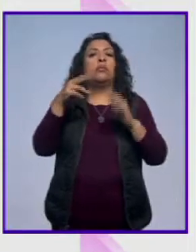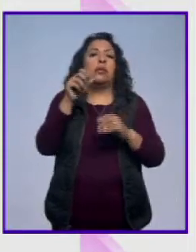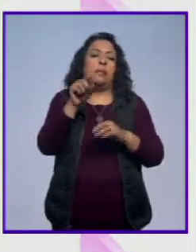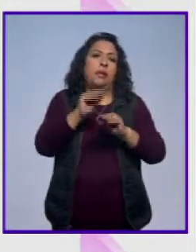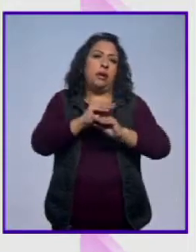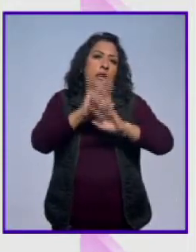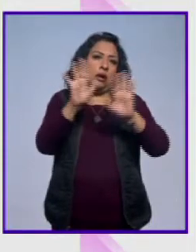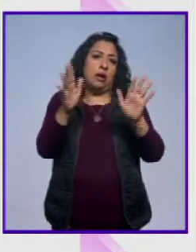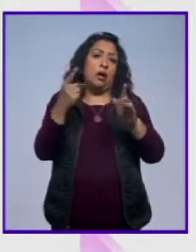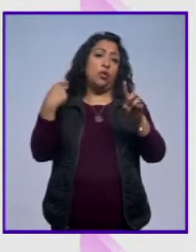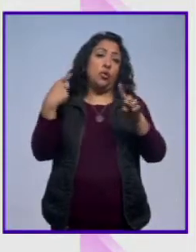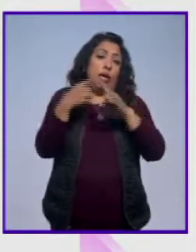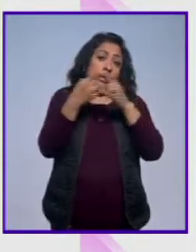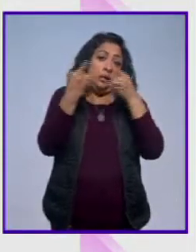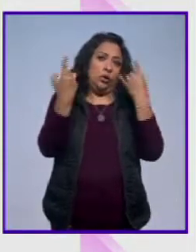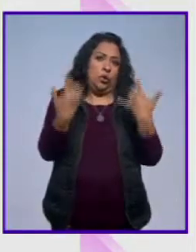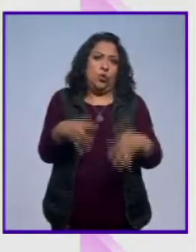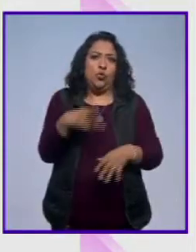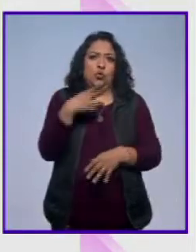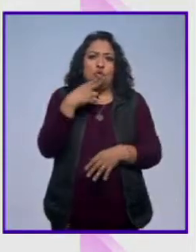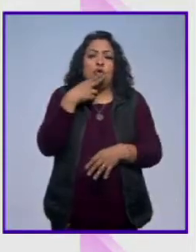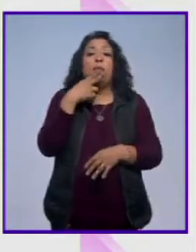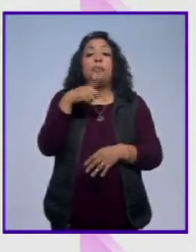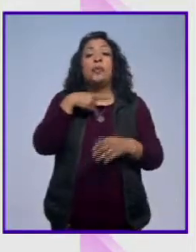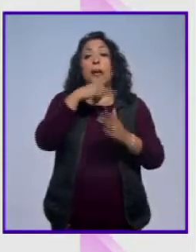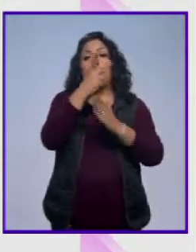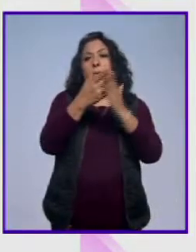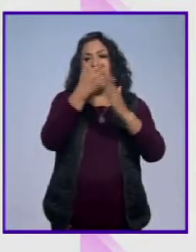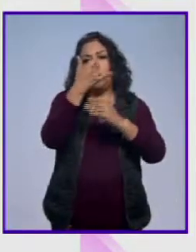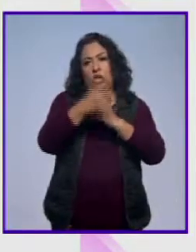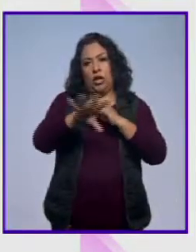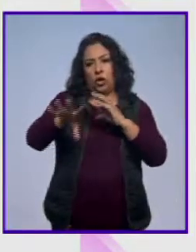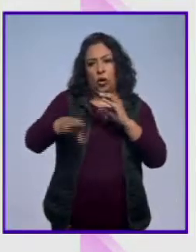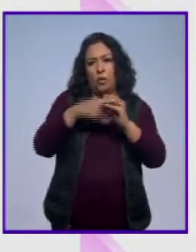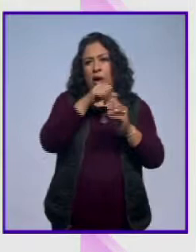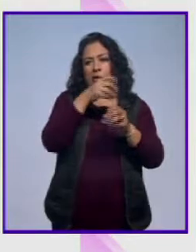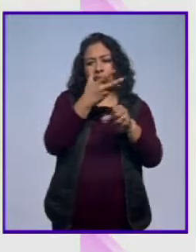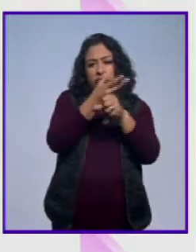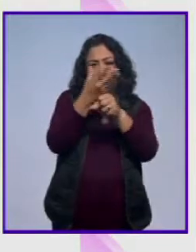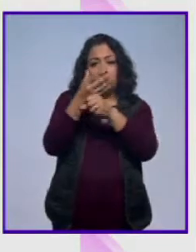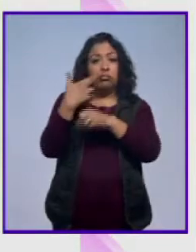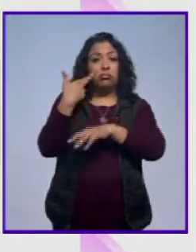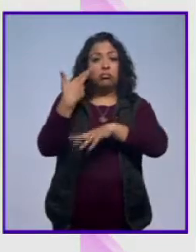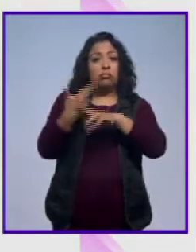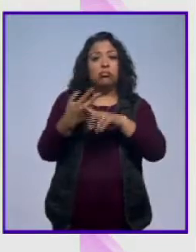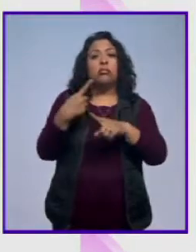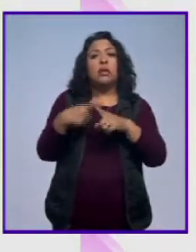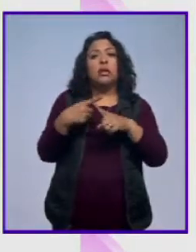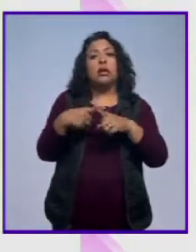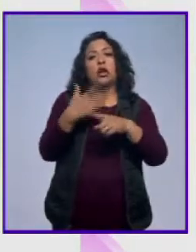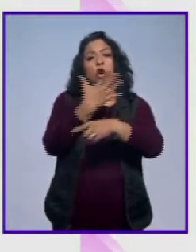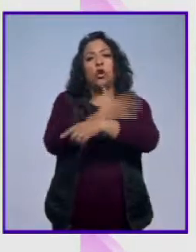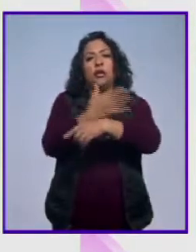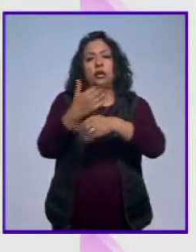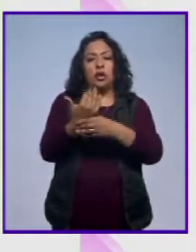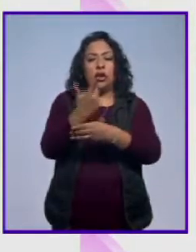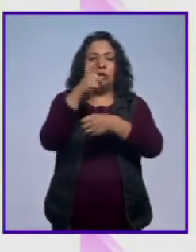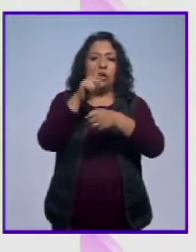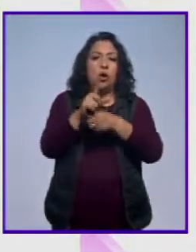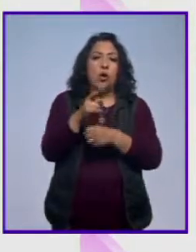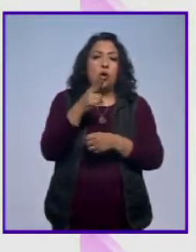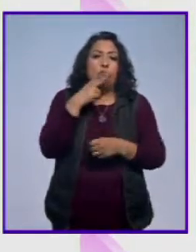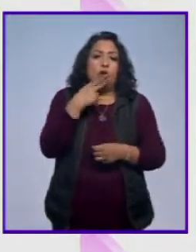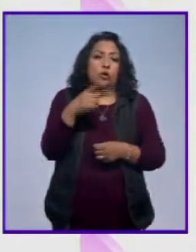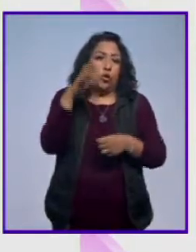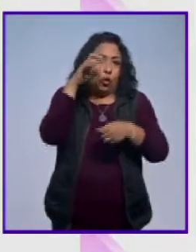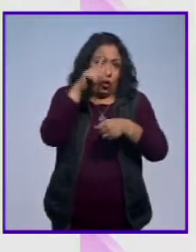por supuesto, histórica. El proyecto integral de restauración correrá a cargo de la Coordinación Nacional de Conservación de Patrimonio Cultural